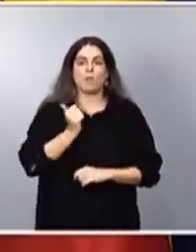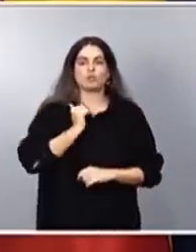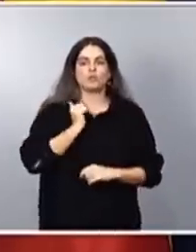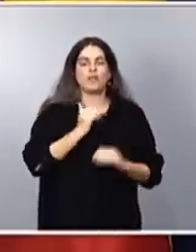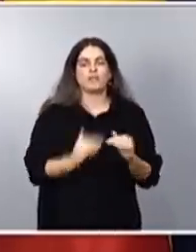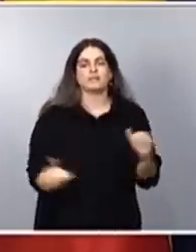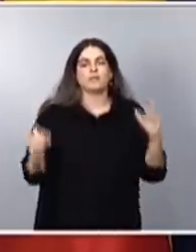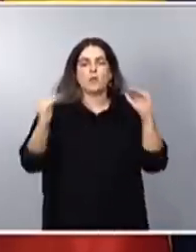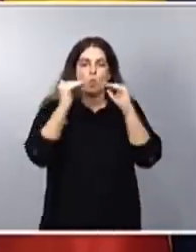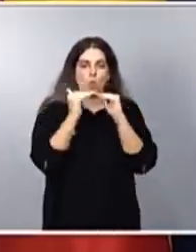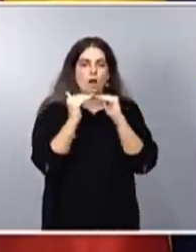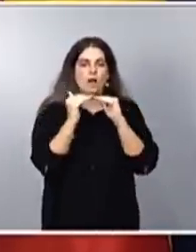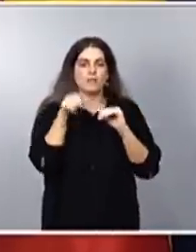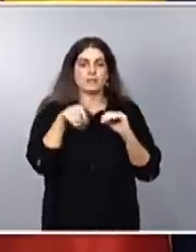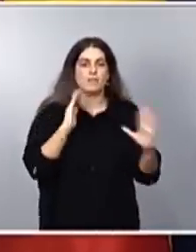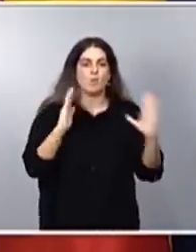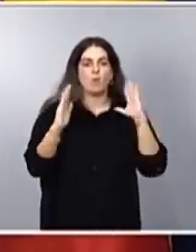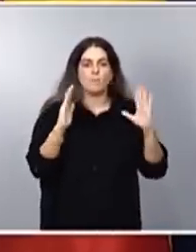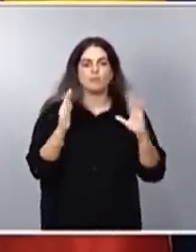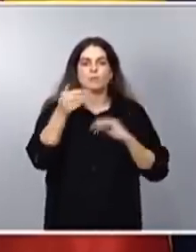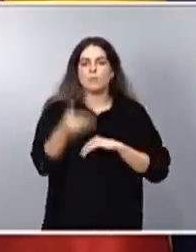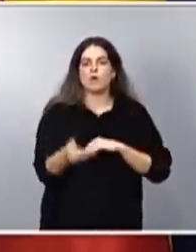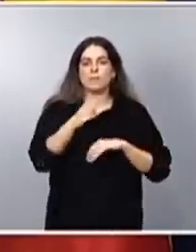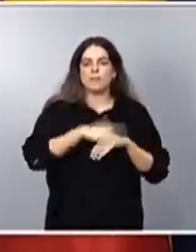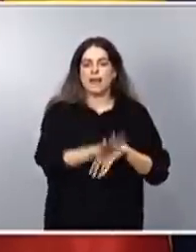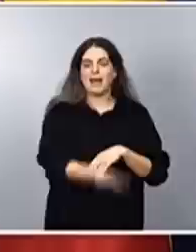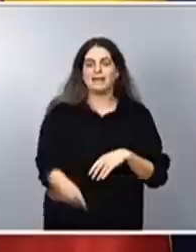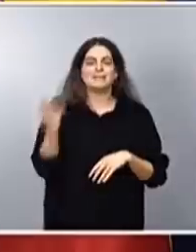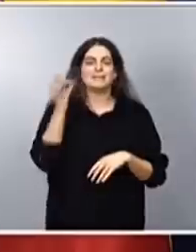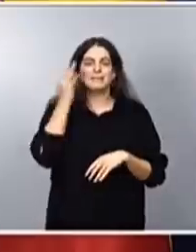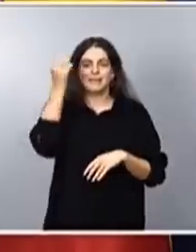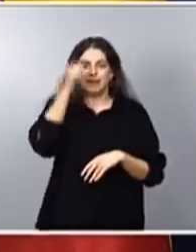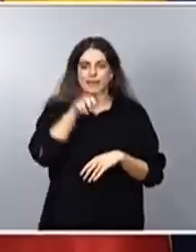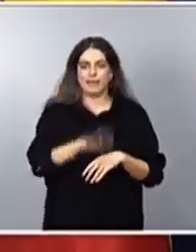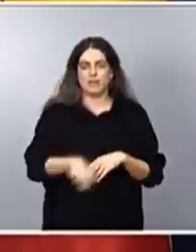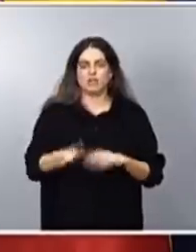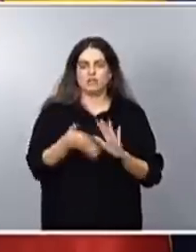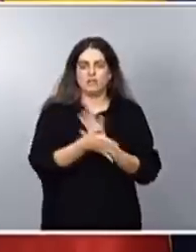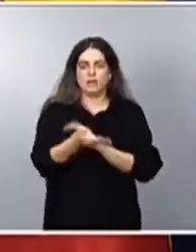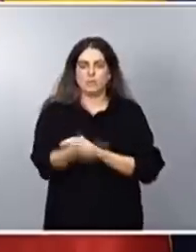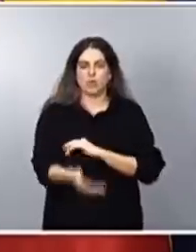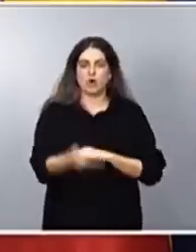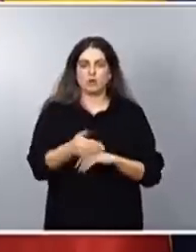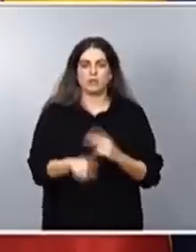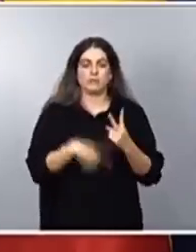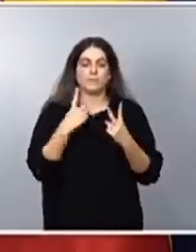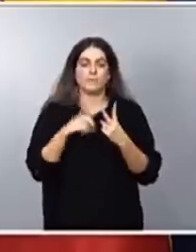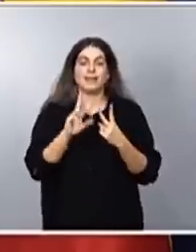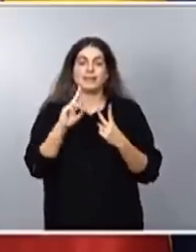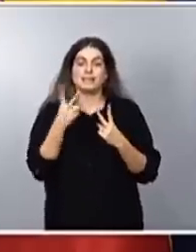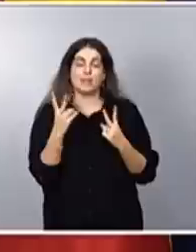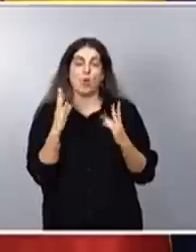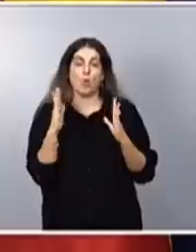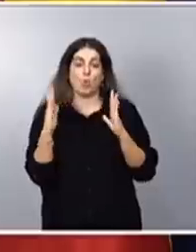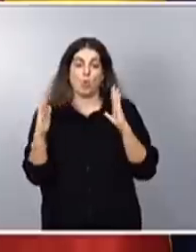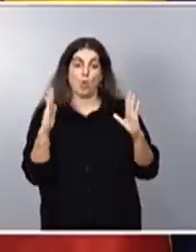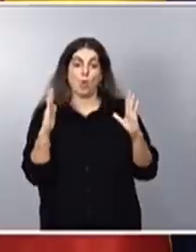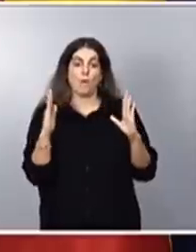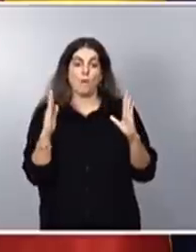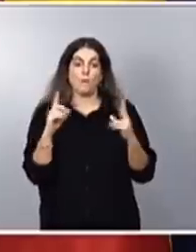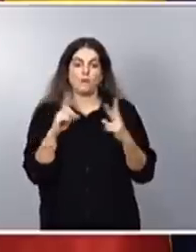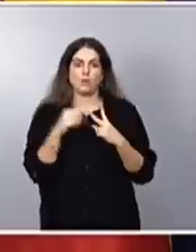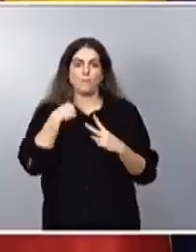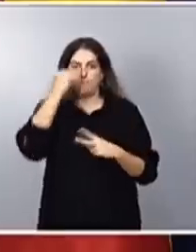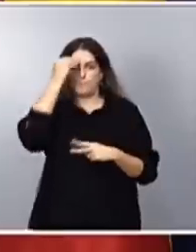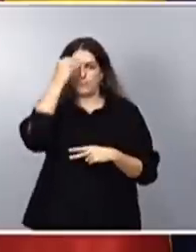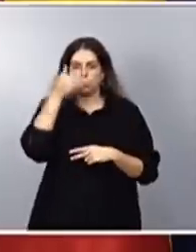momento clave para los niños y las niñas. El segundo pilar fundamental de la ley, que también creo que tiene mucha importancia, es ayudar